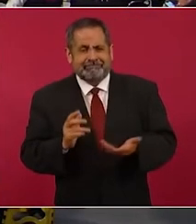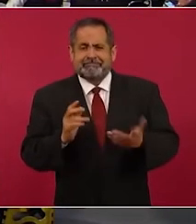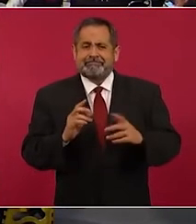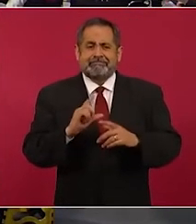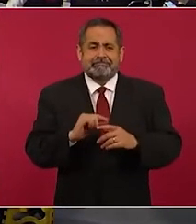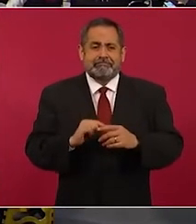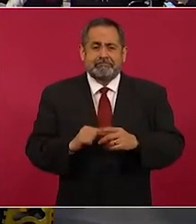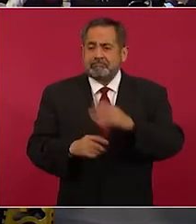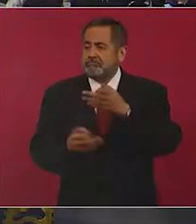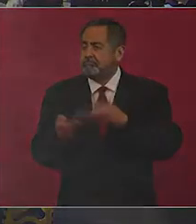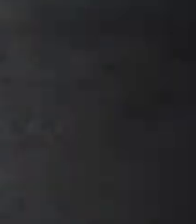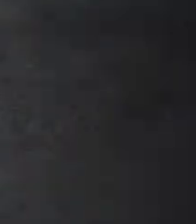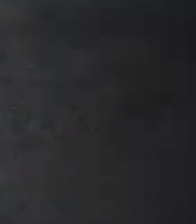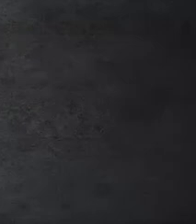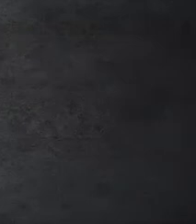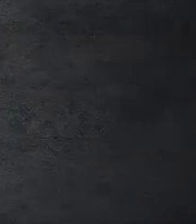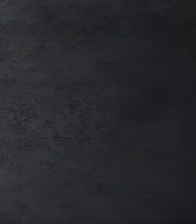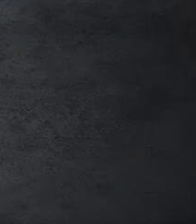bajos.